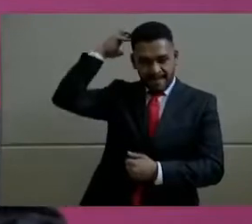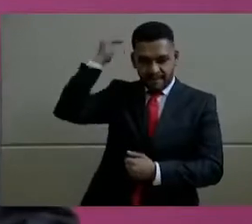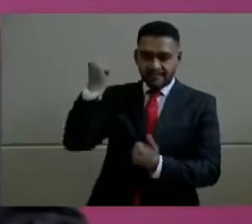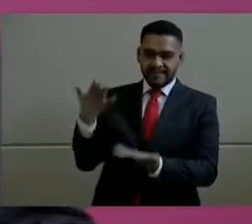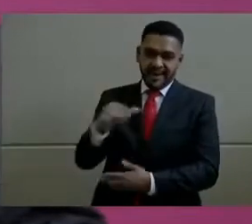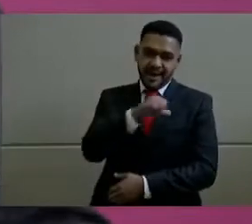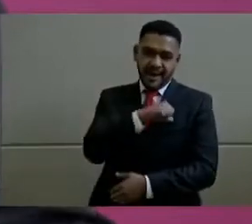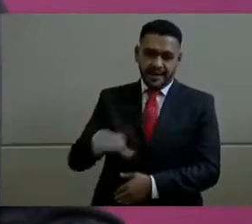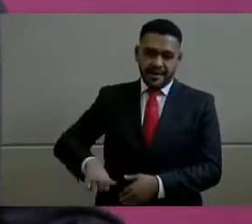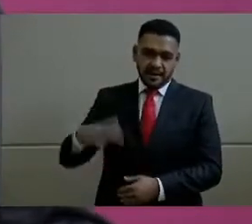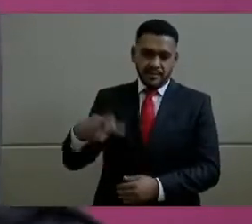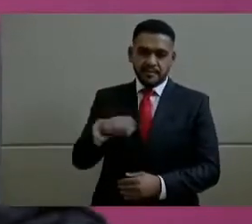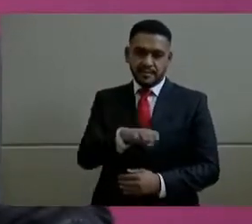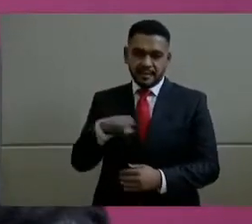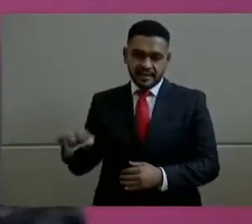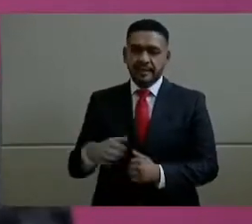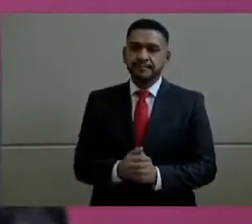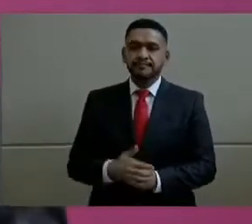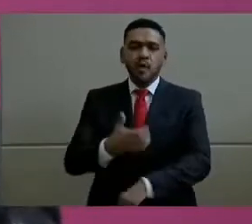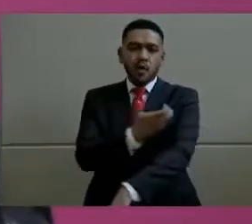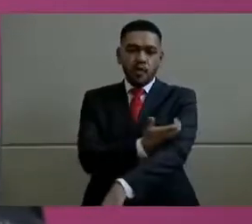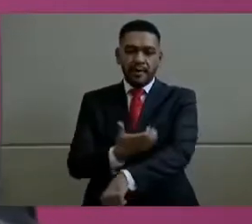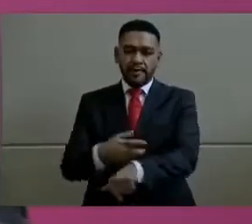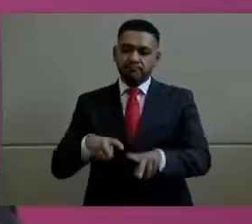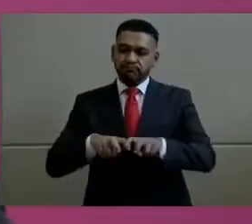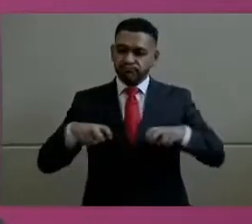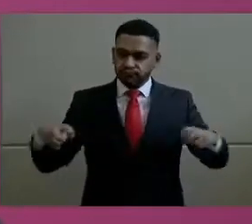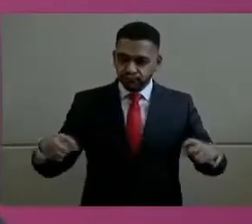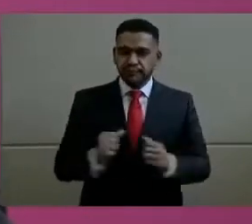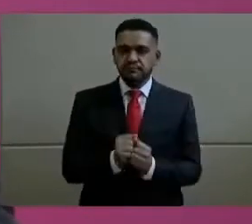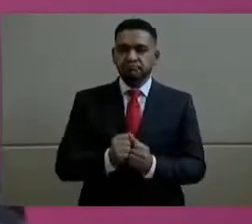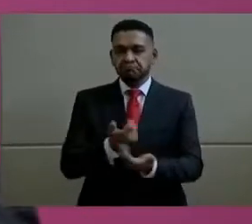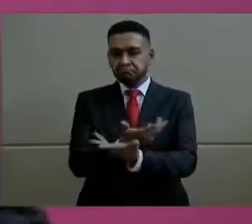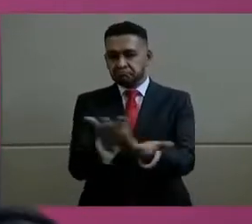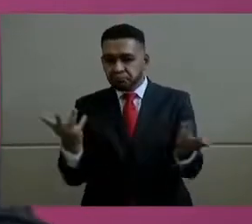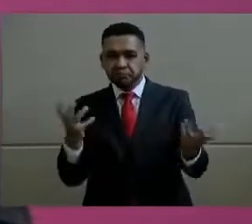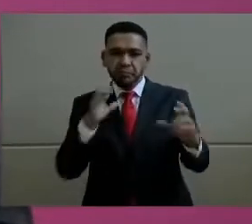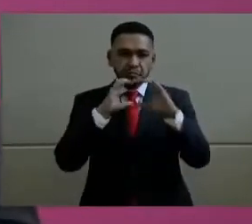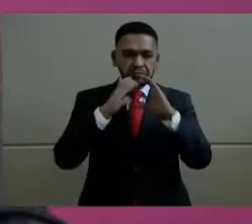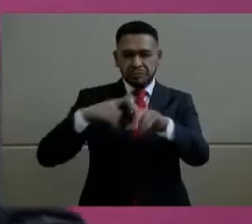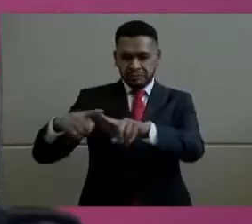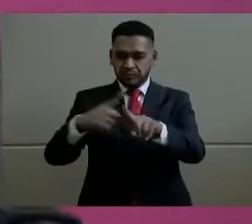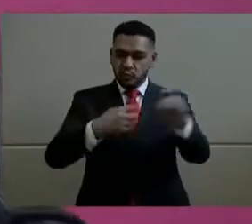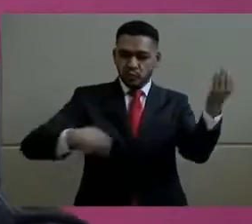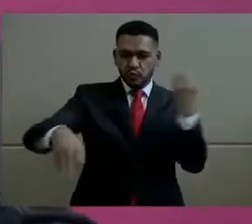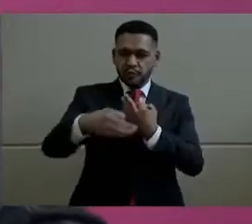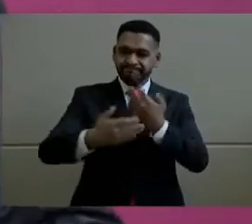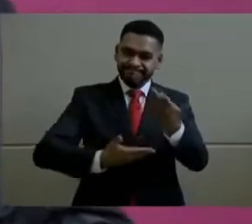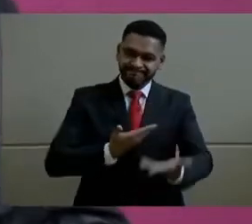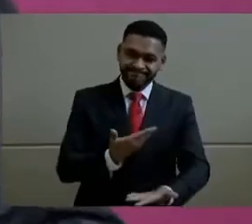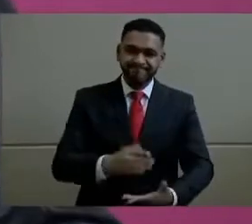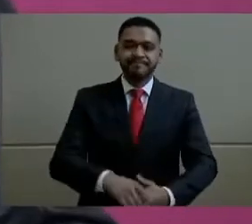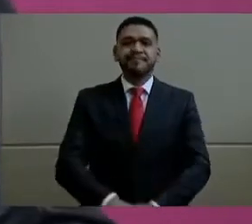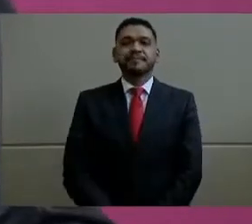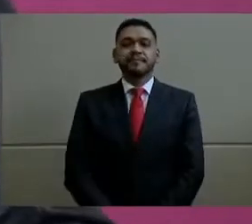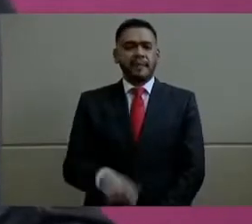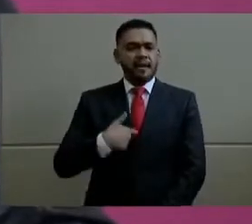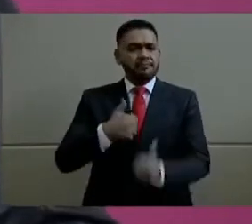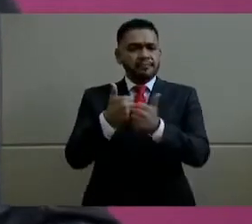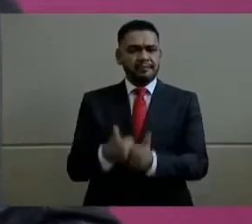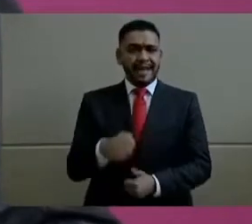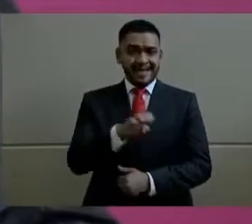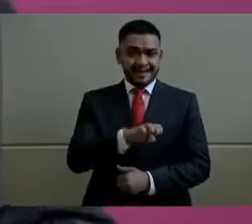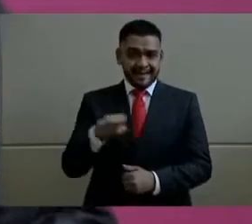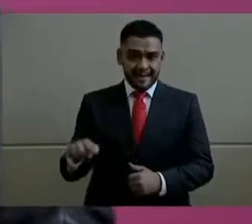de Ensenada, compañeros de gabinete, miembros del presidente y medios de comunicación. Bueno, estamos aquí en Ensenada,